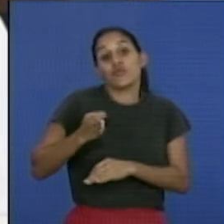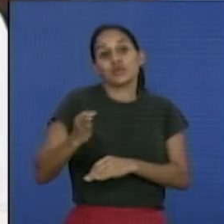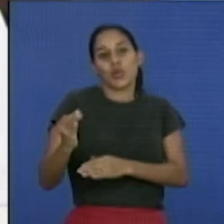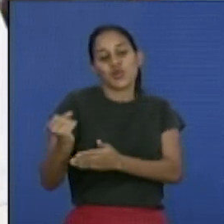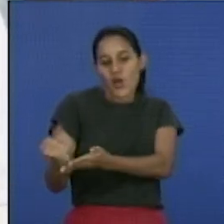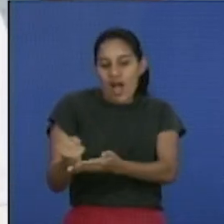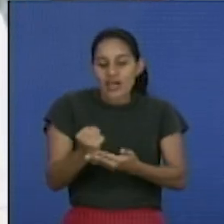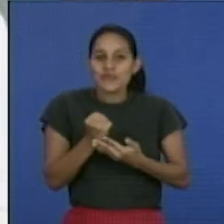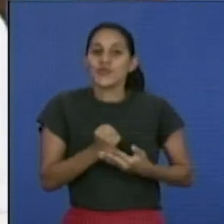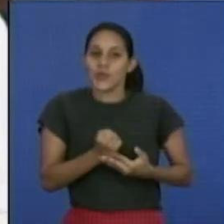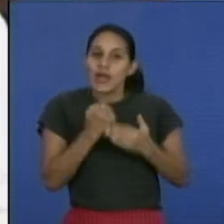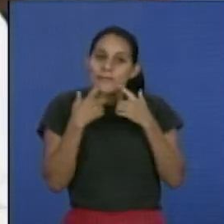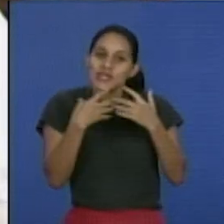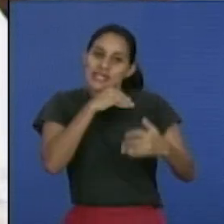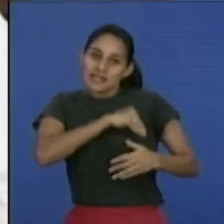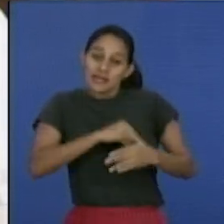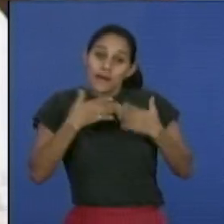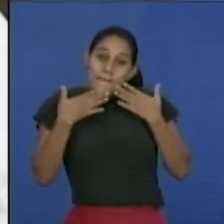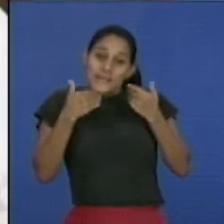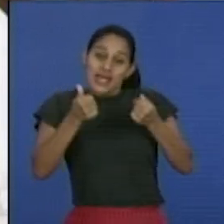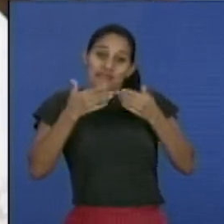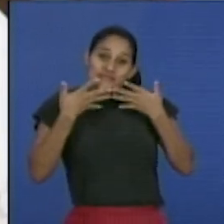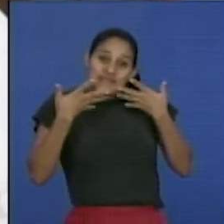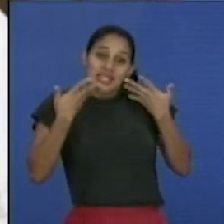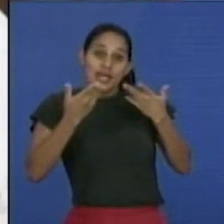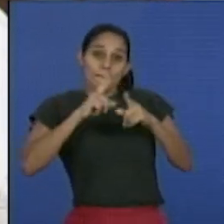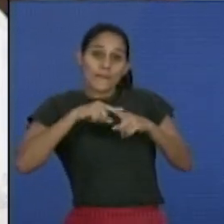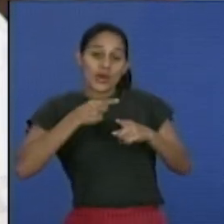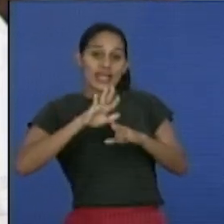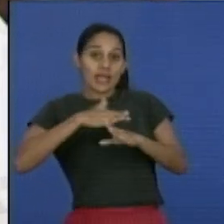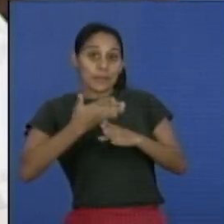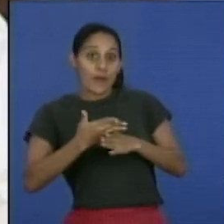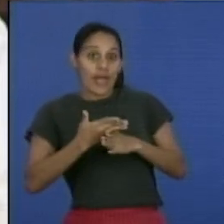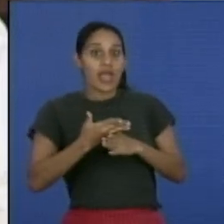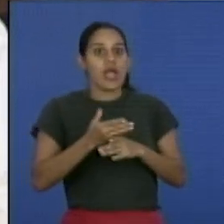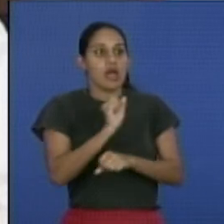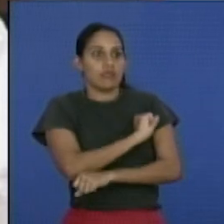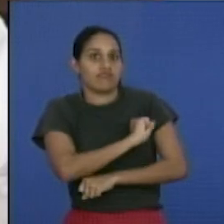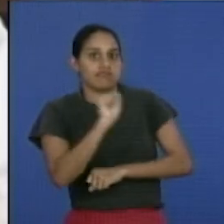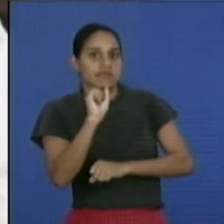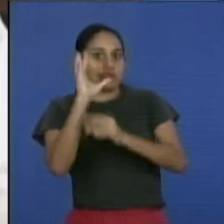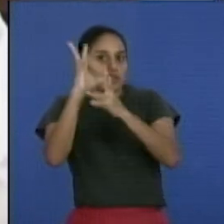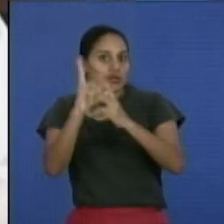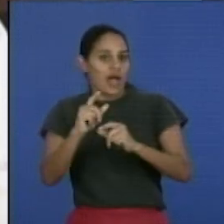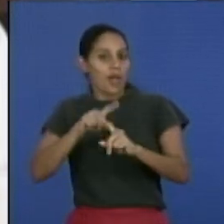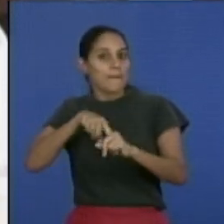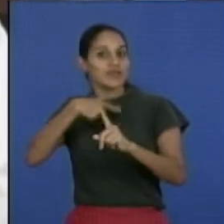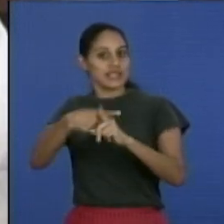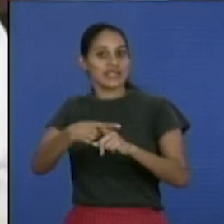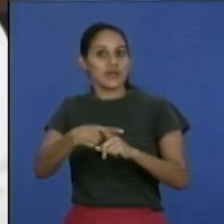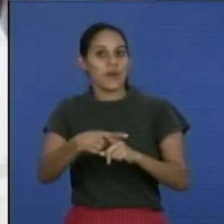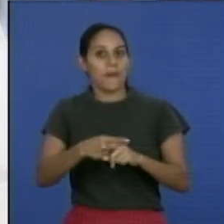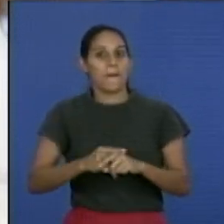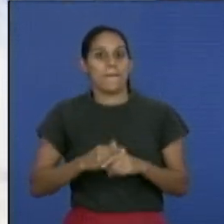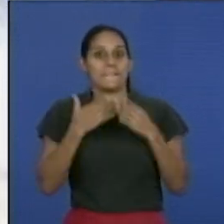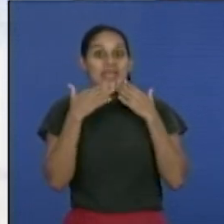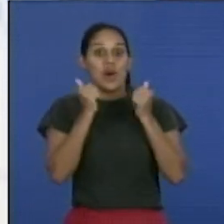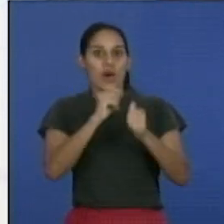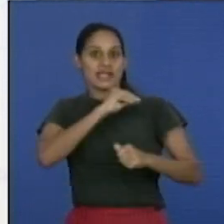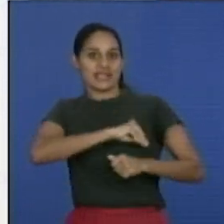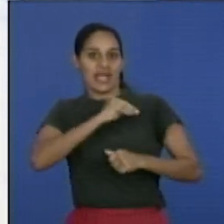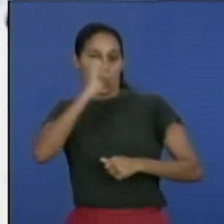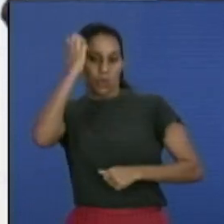te hace sentir bien porque siempre ves los logros en los resultados de tu trabajo porque puedes ver cómo mejora la